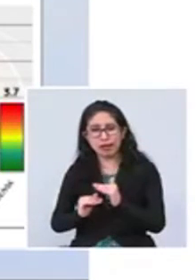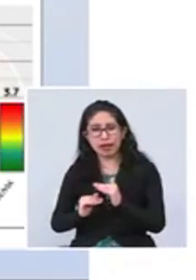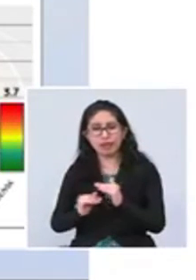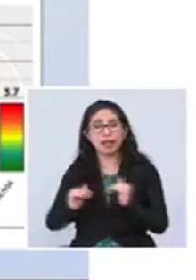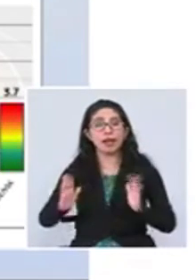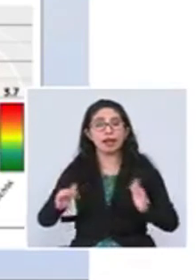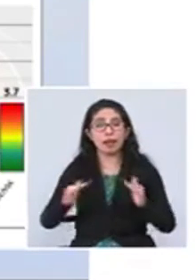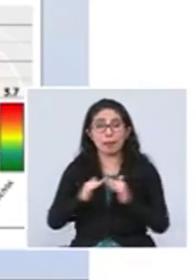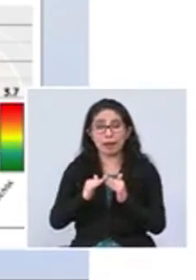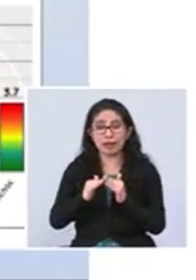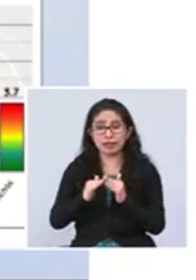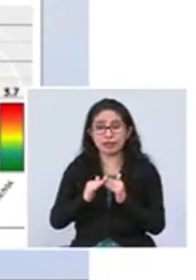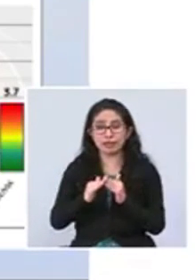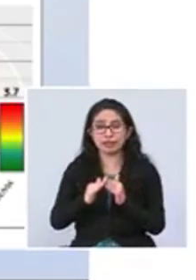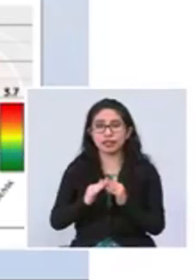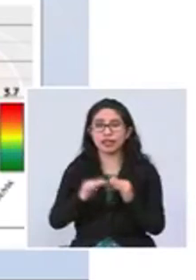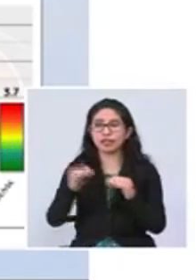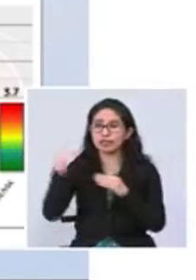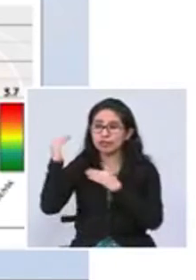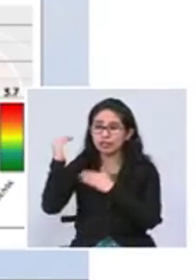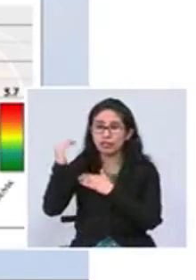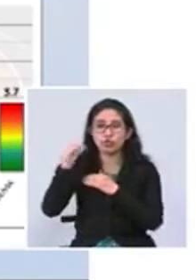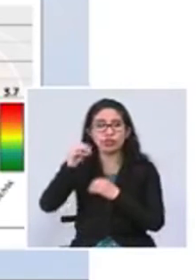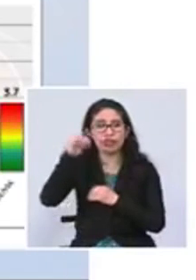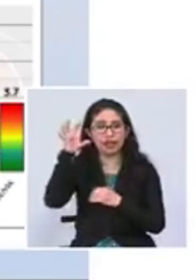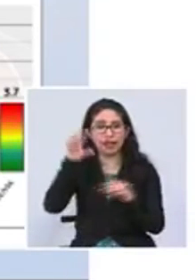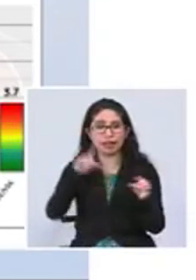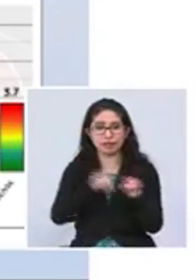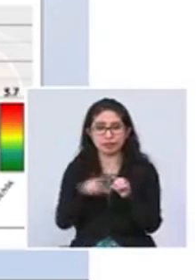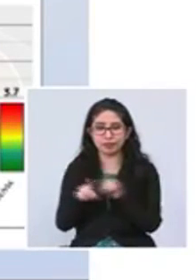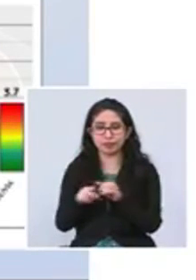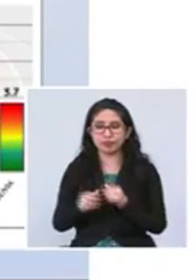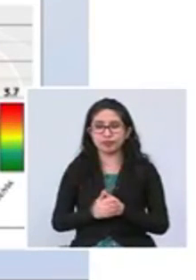tiene La Paz y Santa Cruz y Tarija le siguen en órdenes.